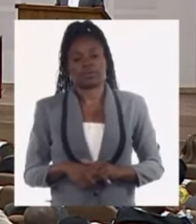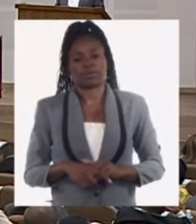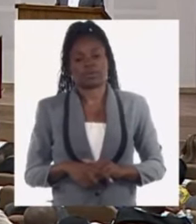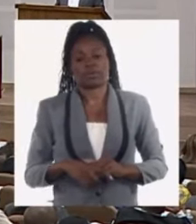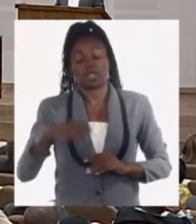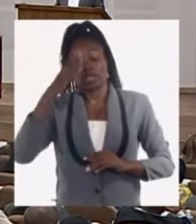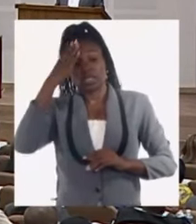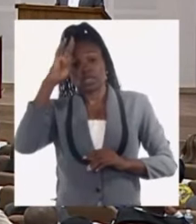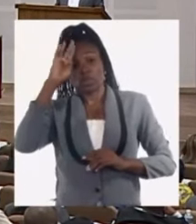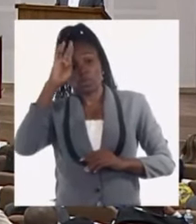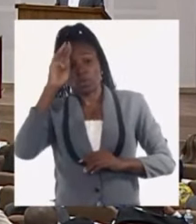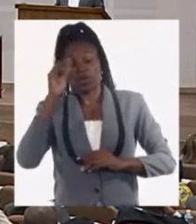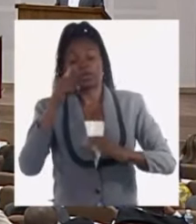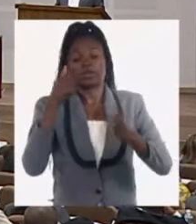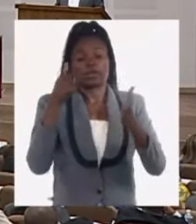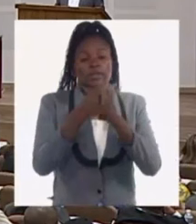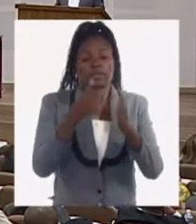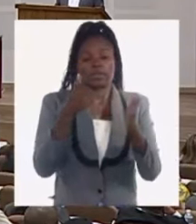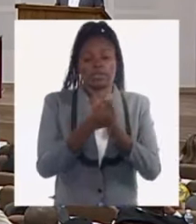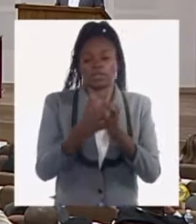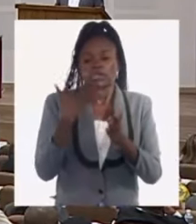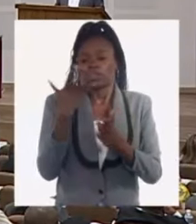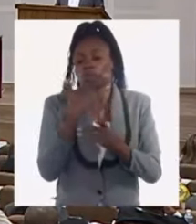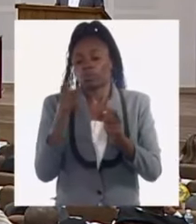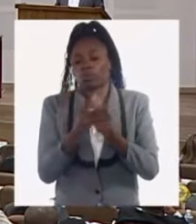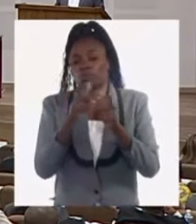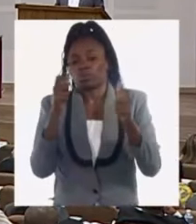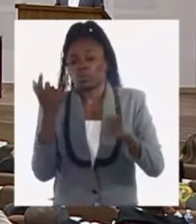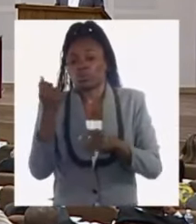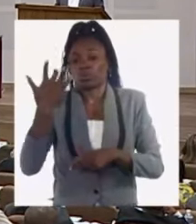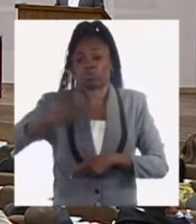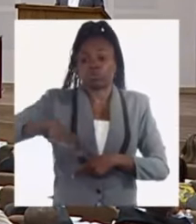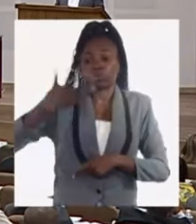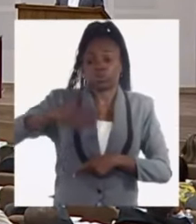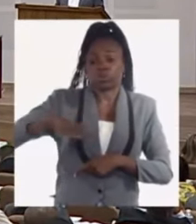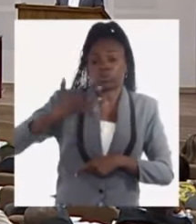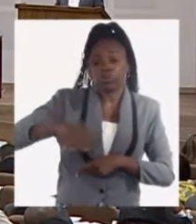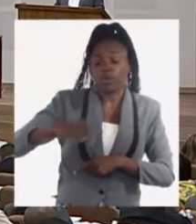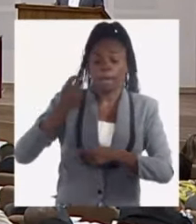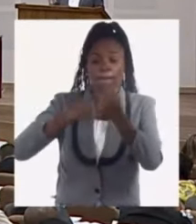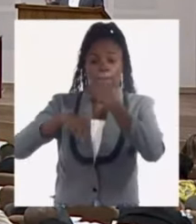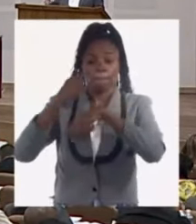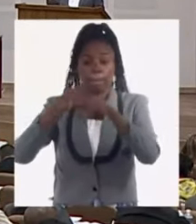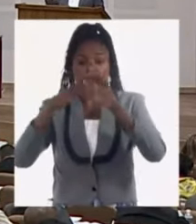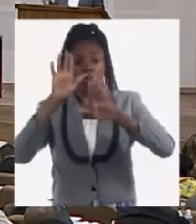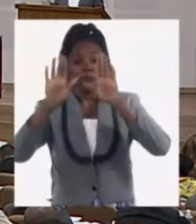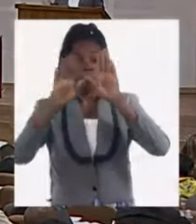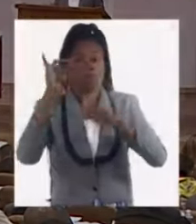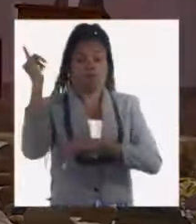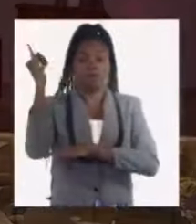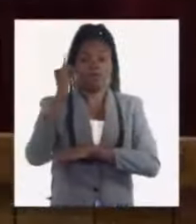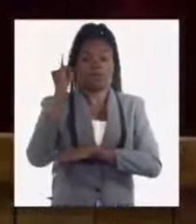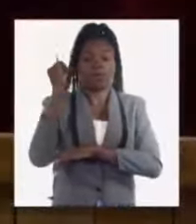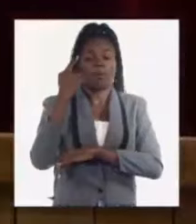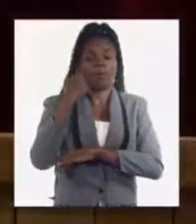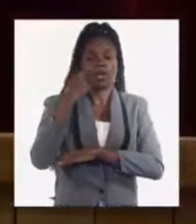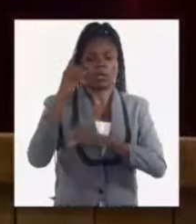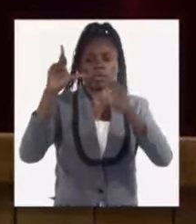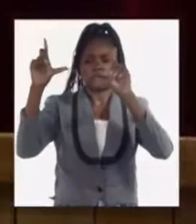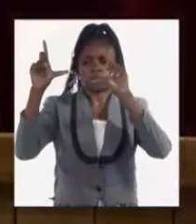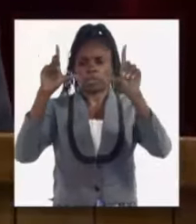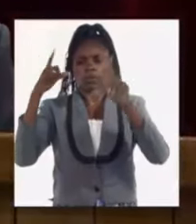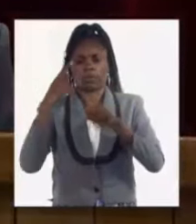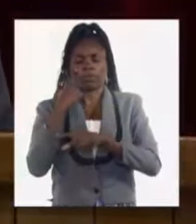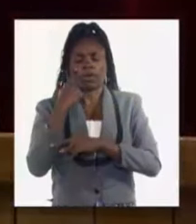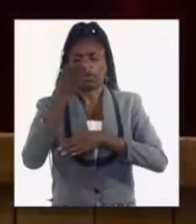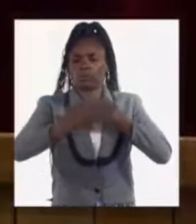país una tendencia al incremento de los precios de la importación de los alimentos en los mercados internacionales, vamos a ilustrarlo con algunos datos que